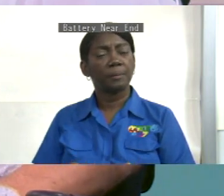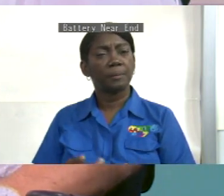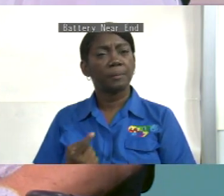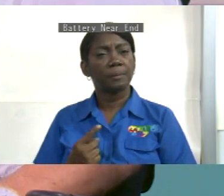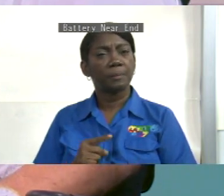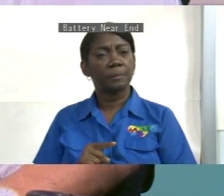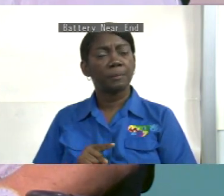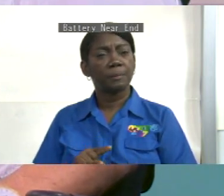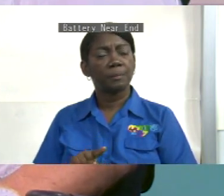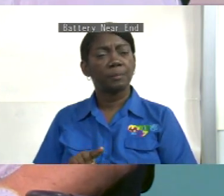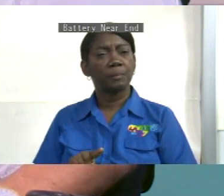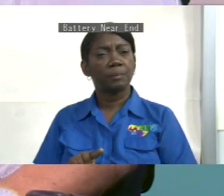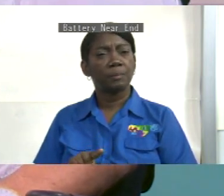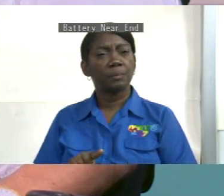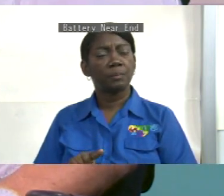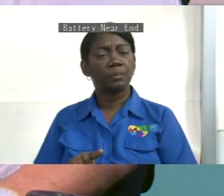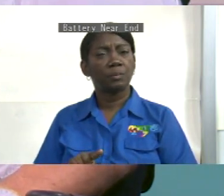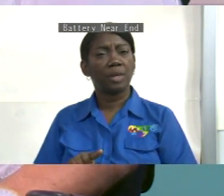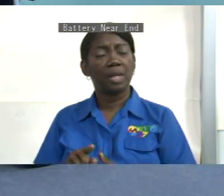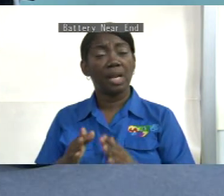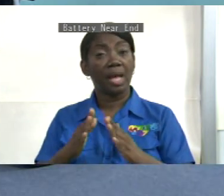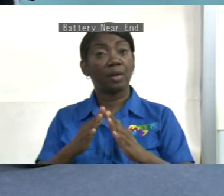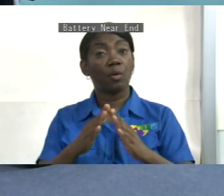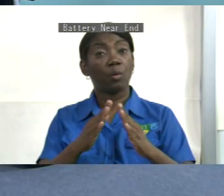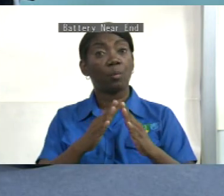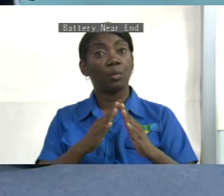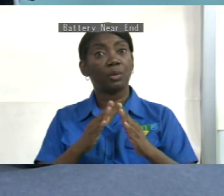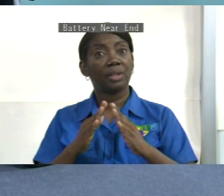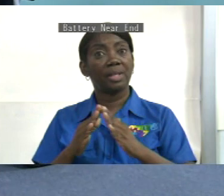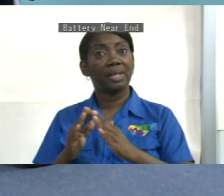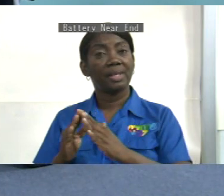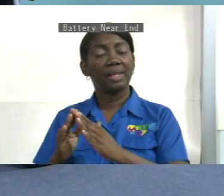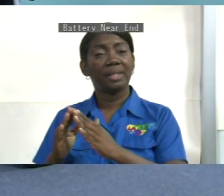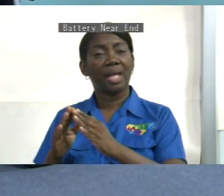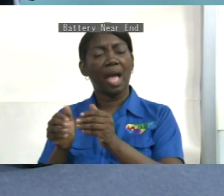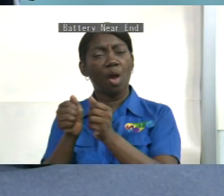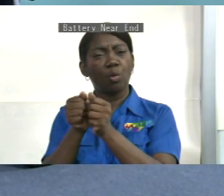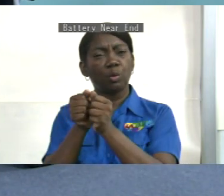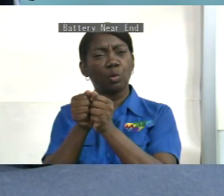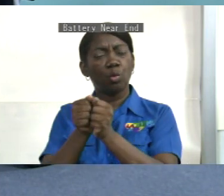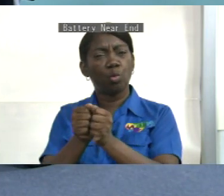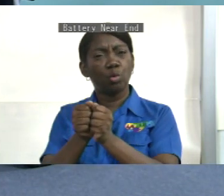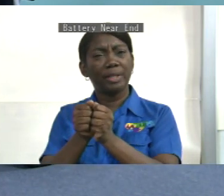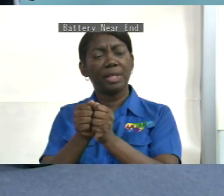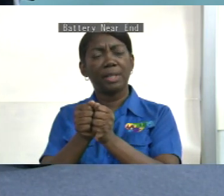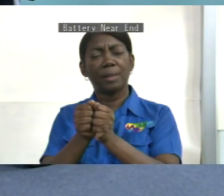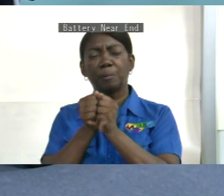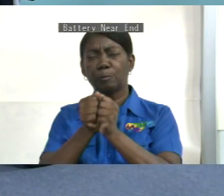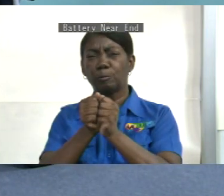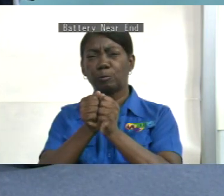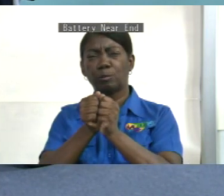y la comunidad es unida muy unida